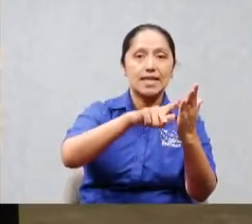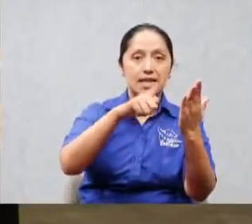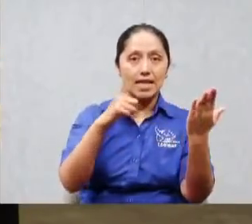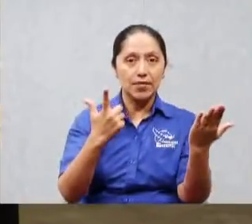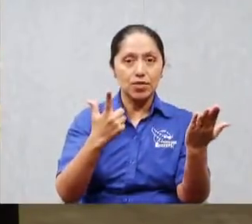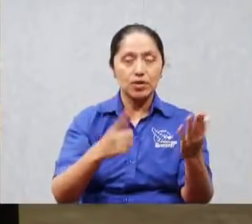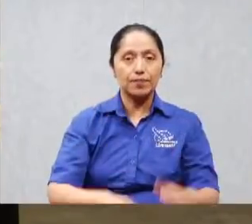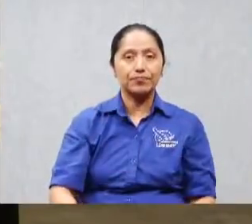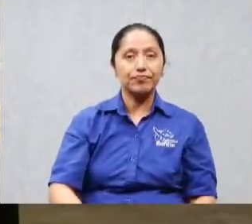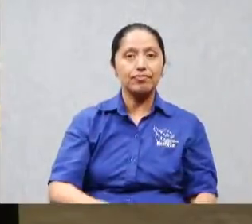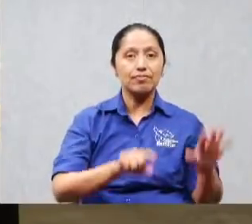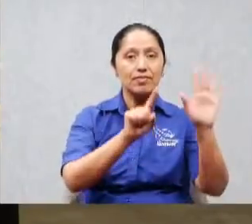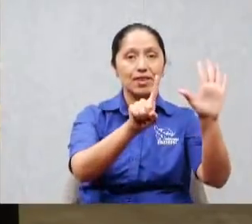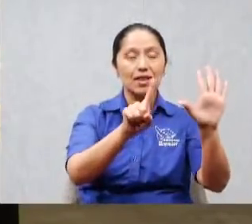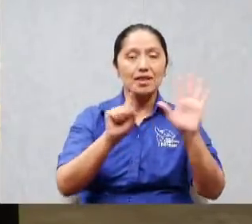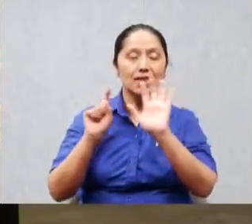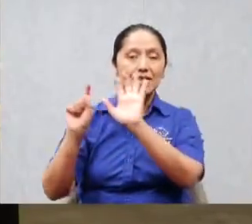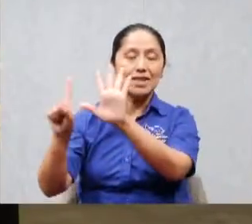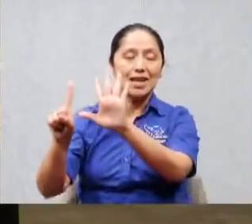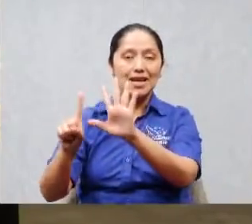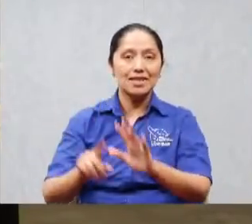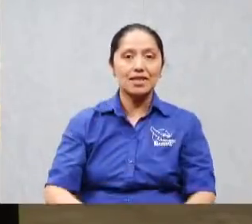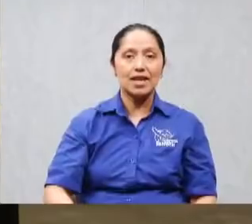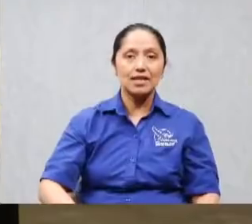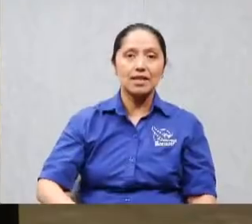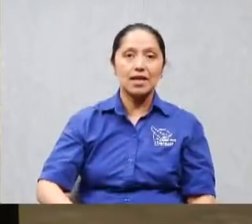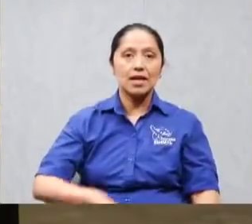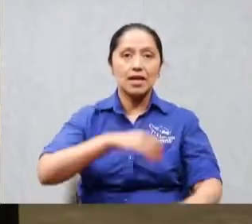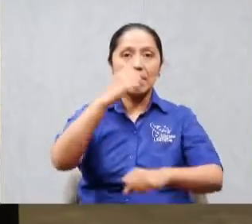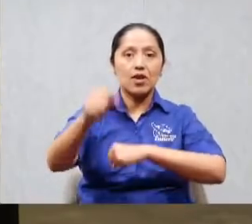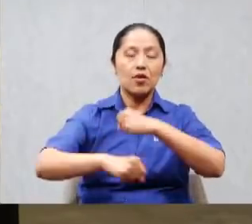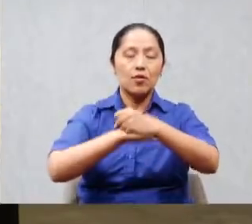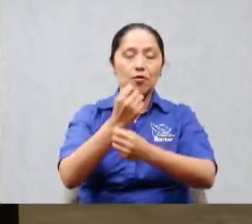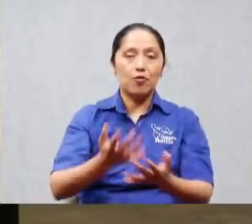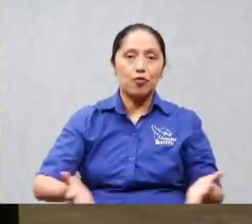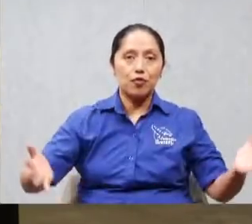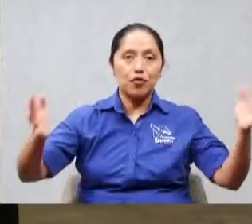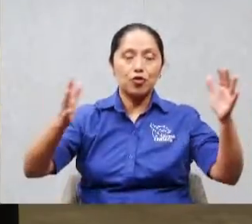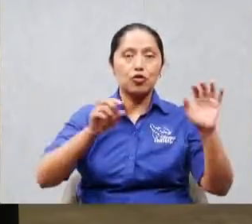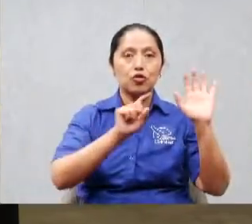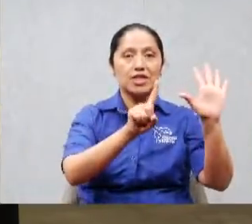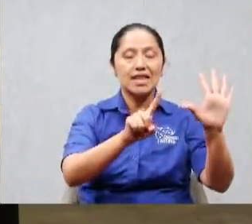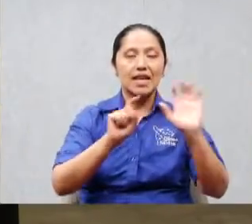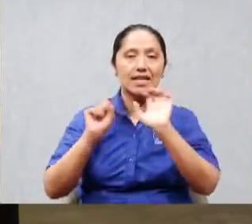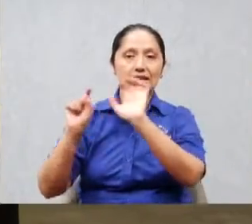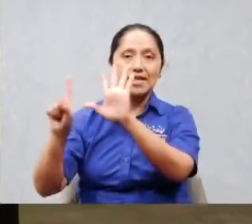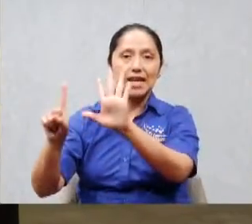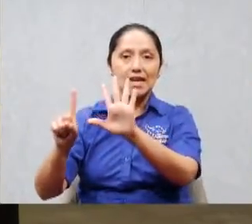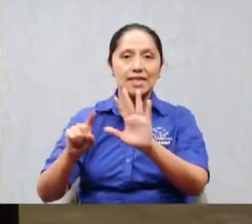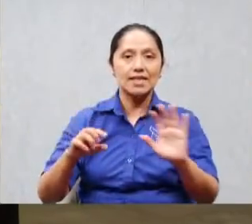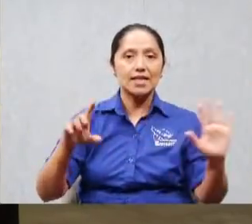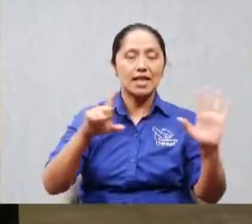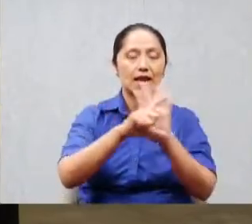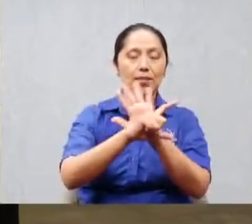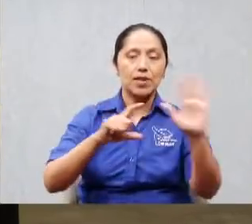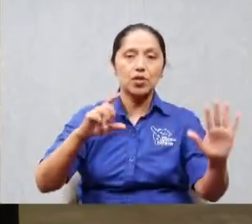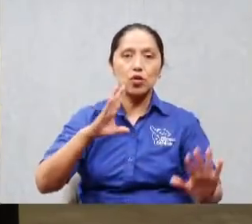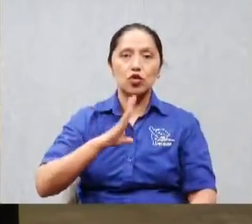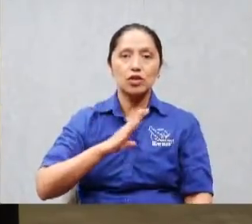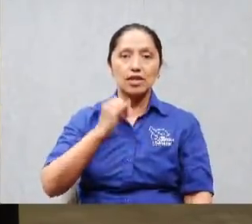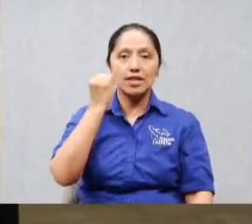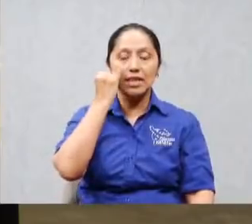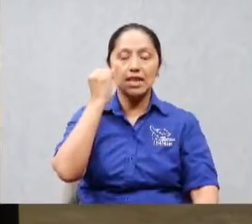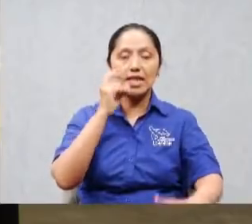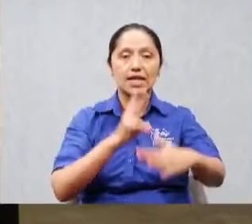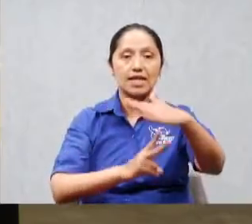66 frutos tenía el candelero 66 capítulos tiene Isaías 66 66 se